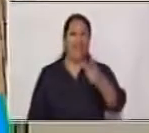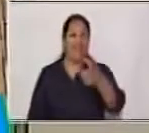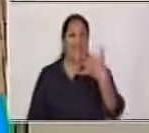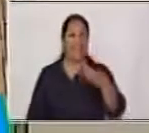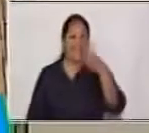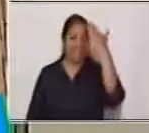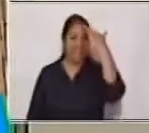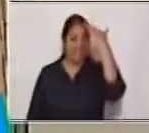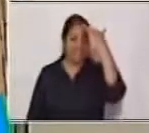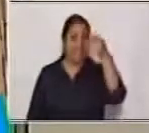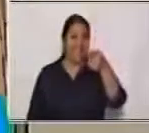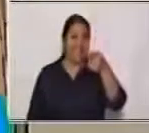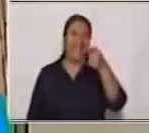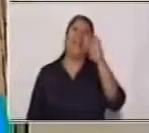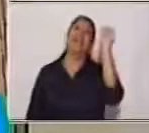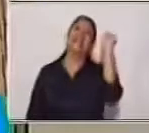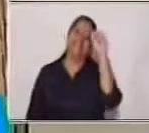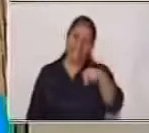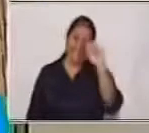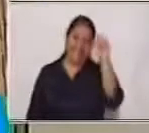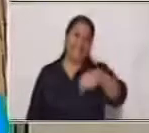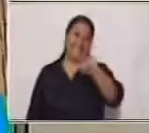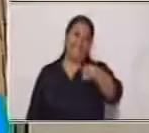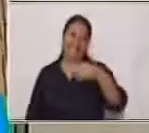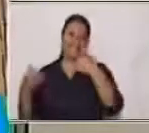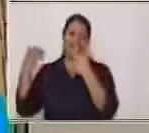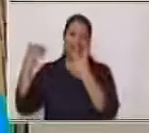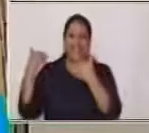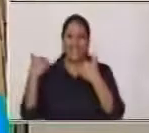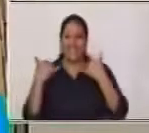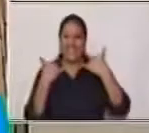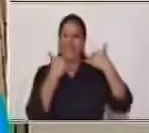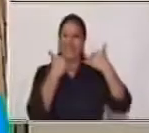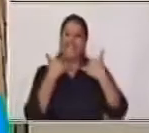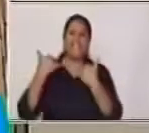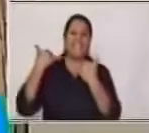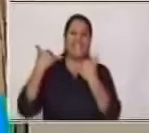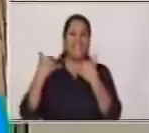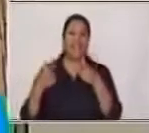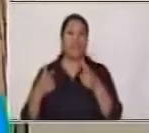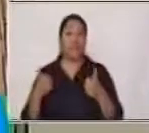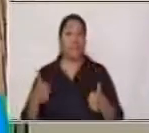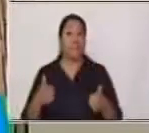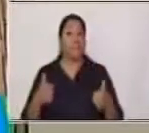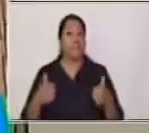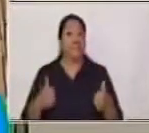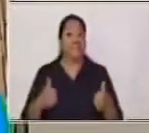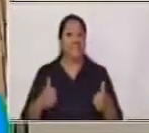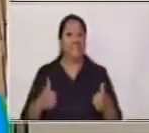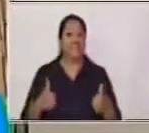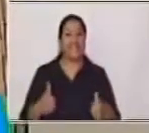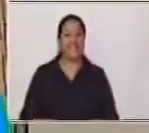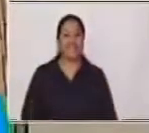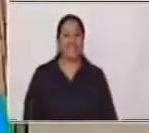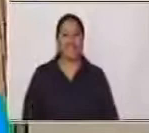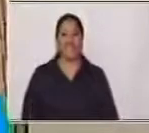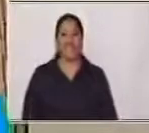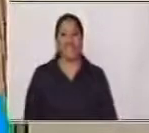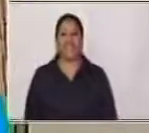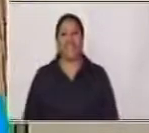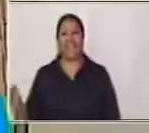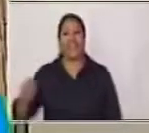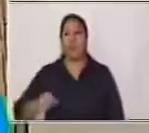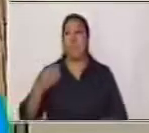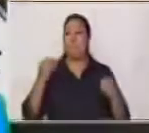¿Qué es? La sandía ¡Sí! Muy bien Muy bien La sandía es muy Muy